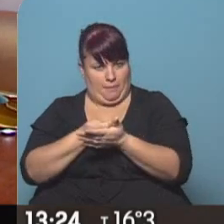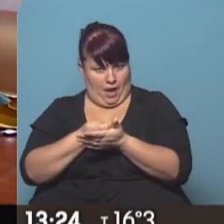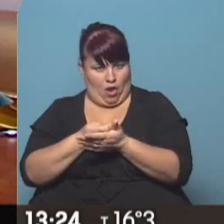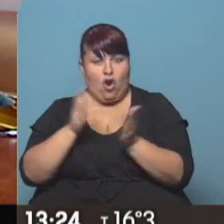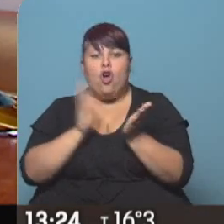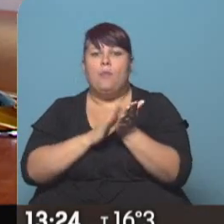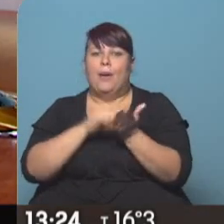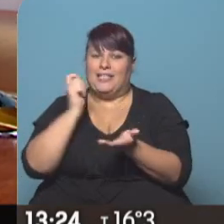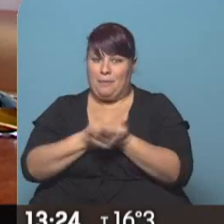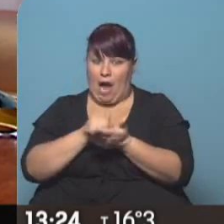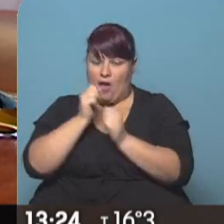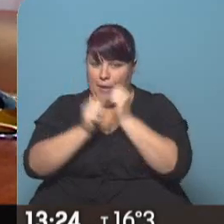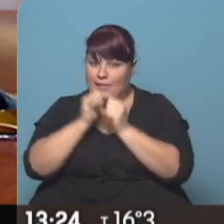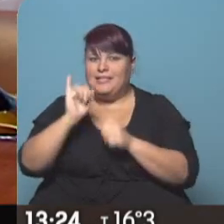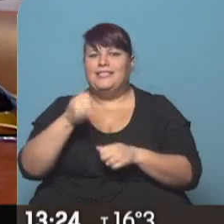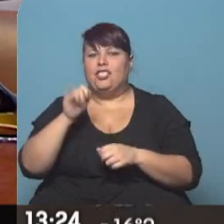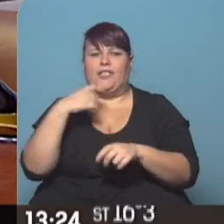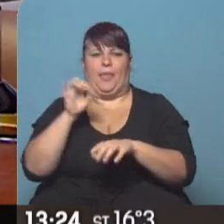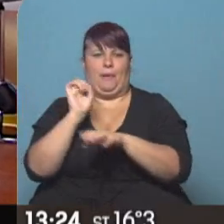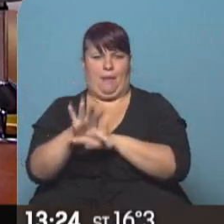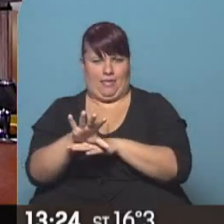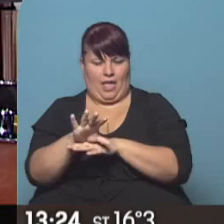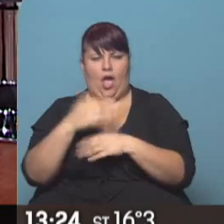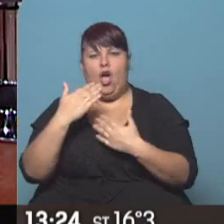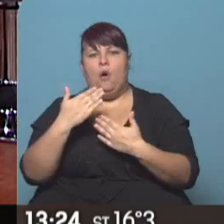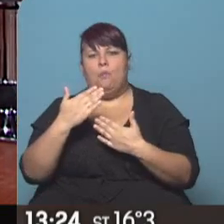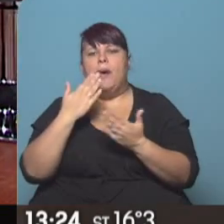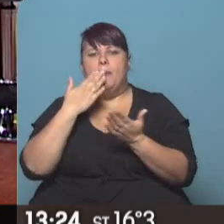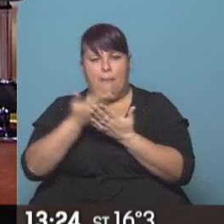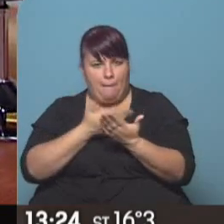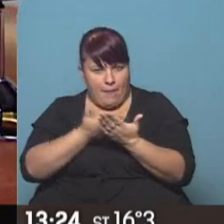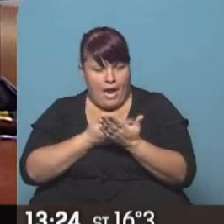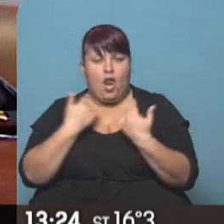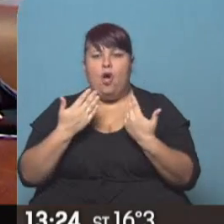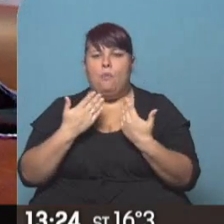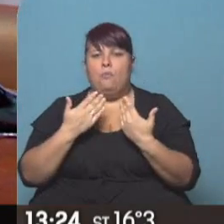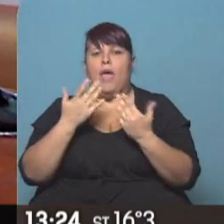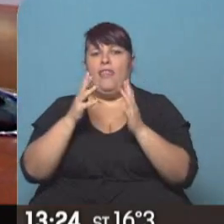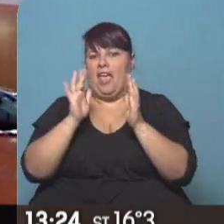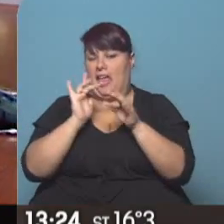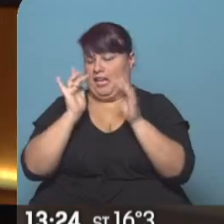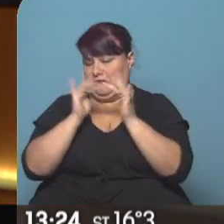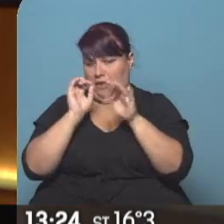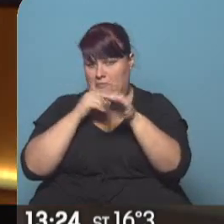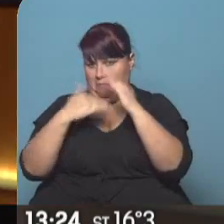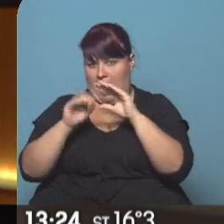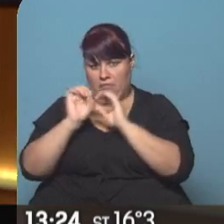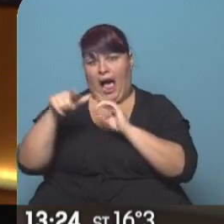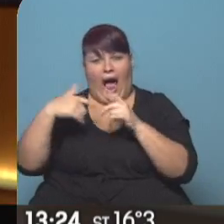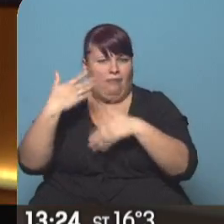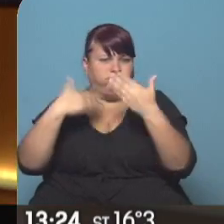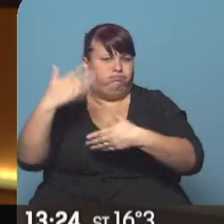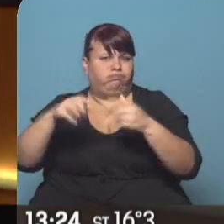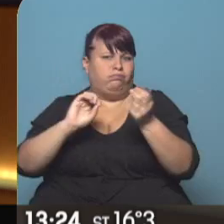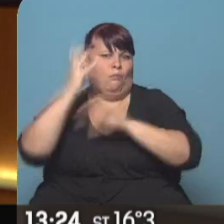El comprobante del pago la empresa está obligada a mandártelo. Puede ser en soporte papel, puede ser en soporte electrónico. Hoy por hoy el mundo camina,